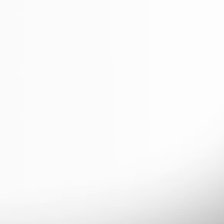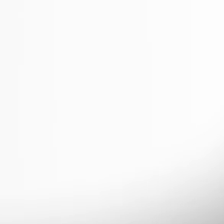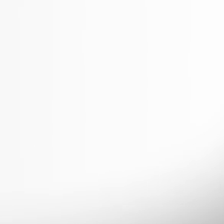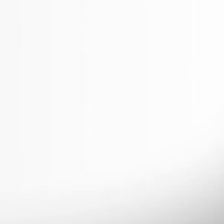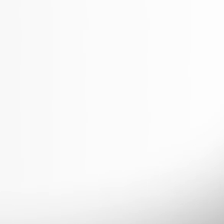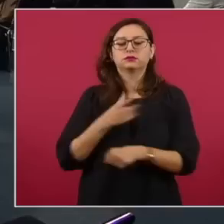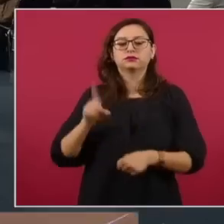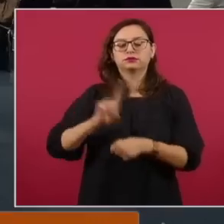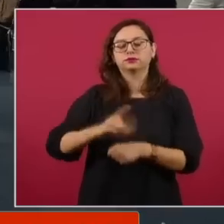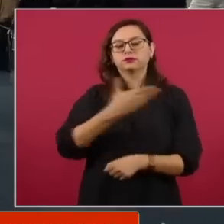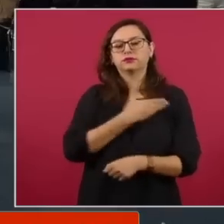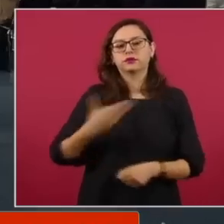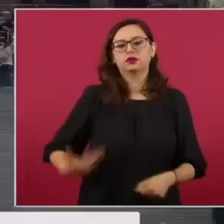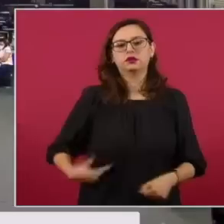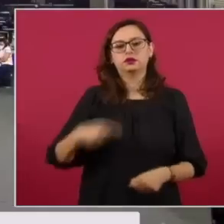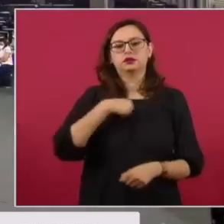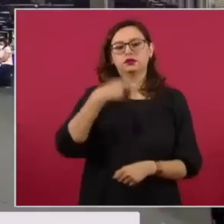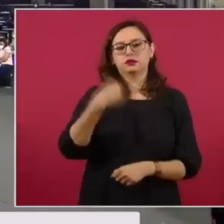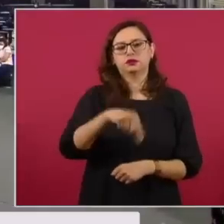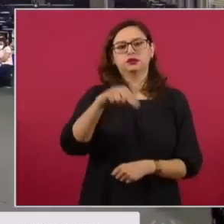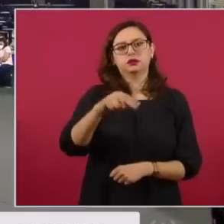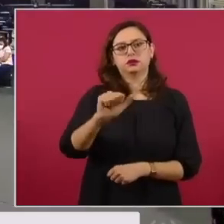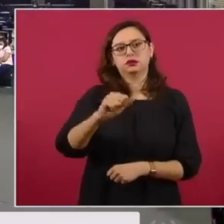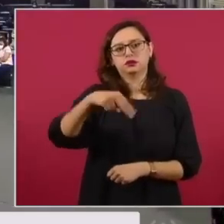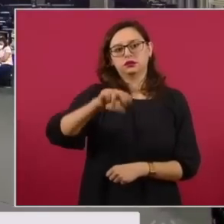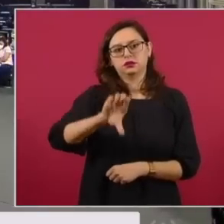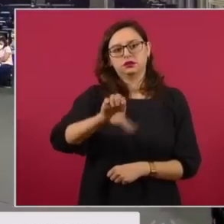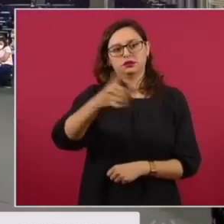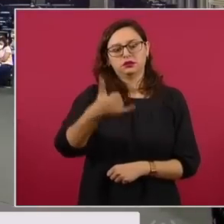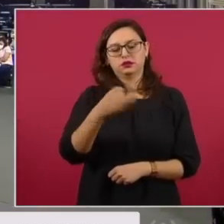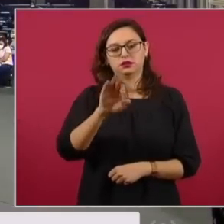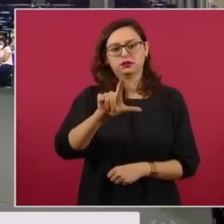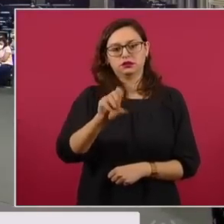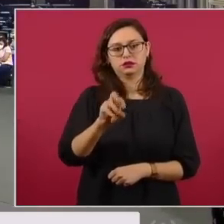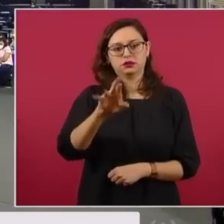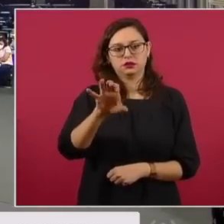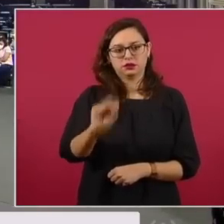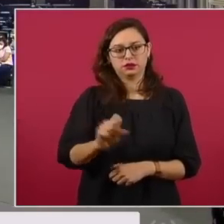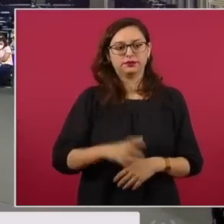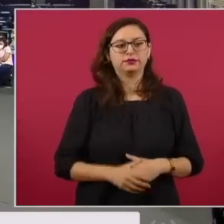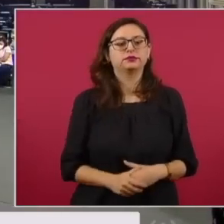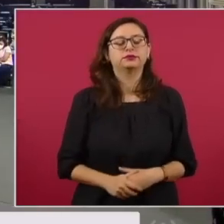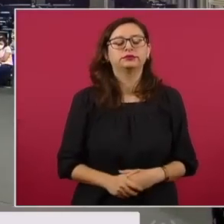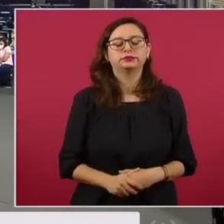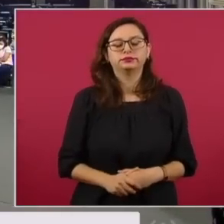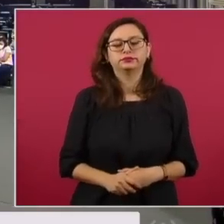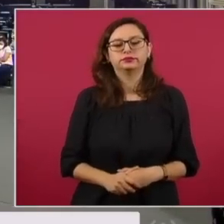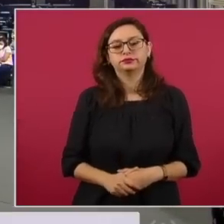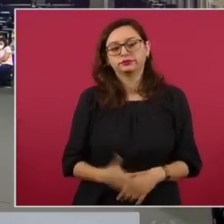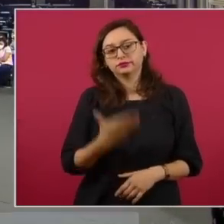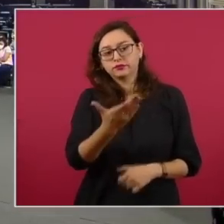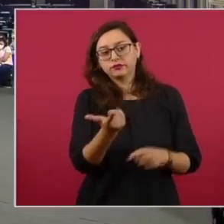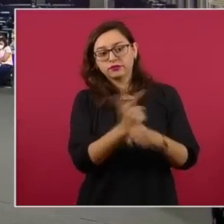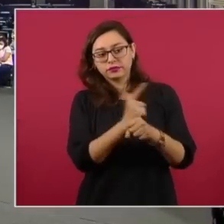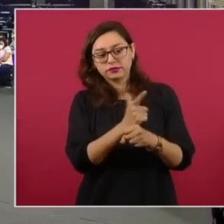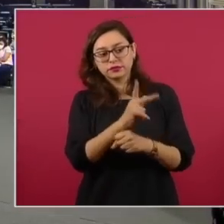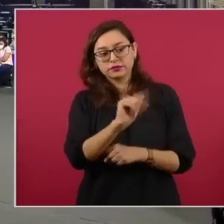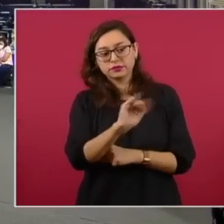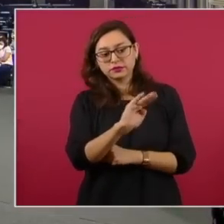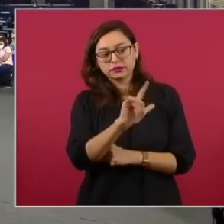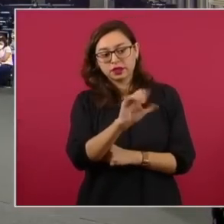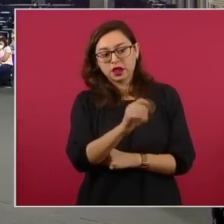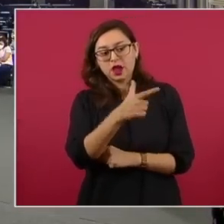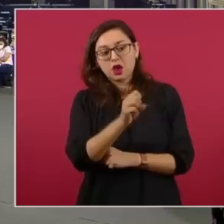de la revista Contralínea. Presidente, bueno, aprovechando que está aquí el licenciado Pablo Gómez,